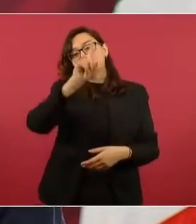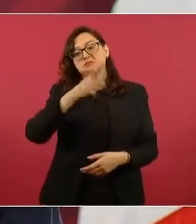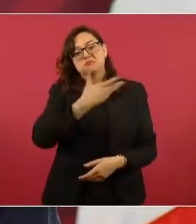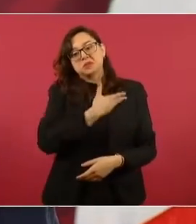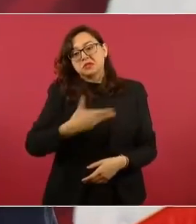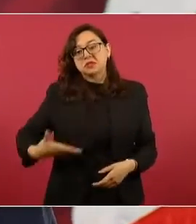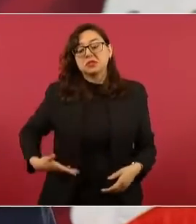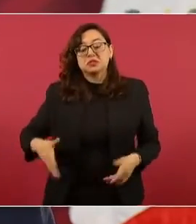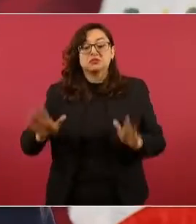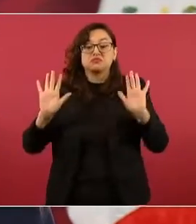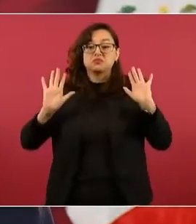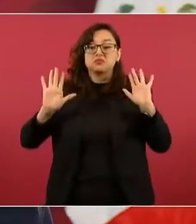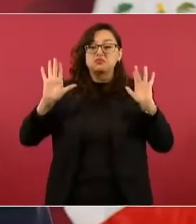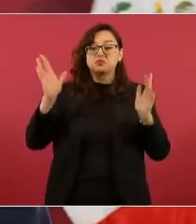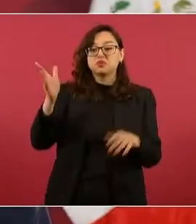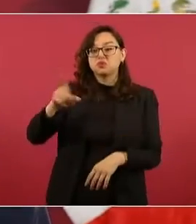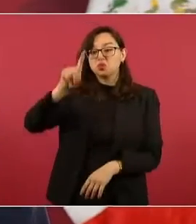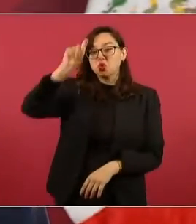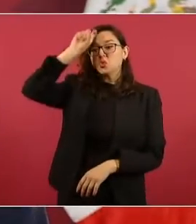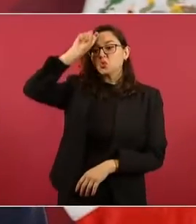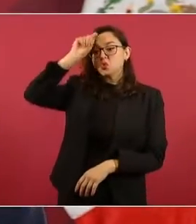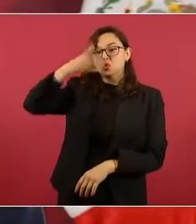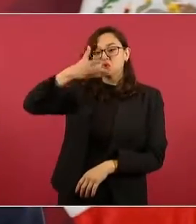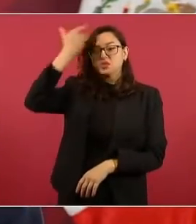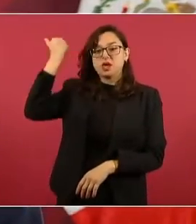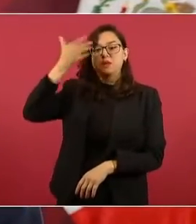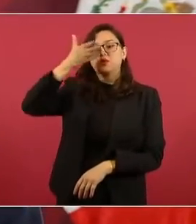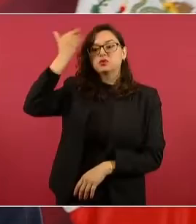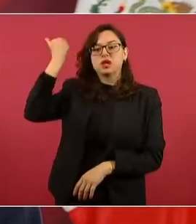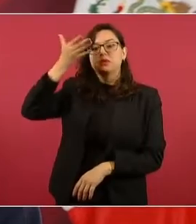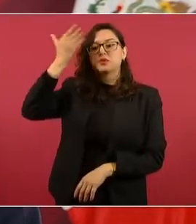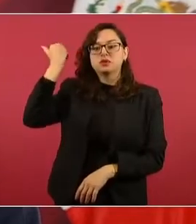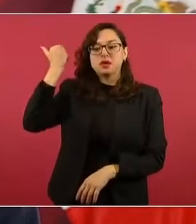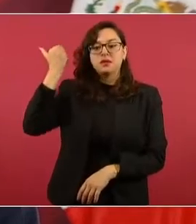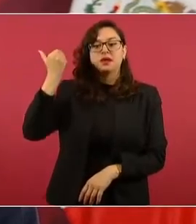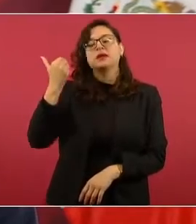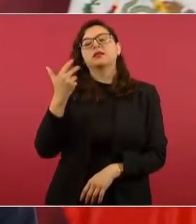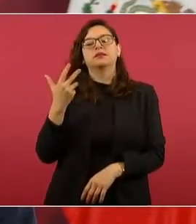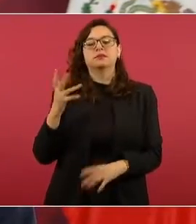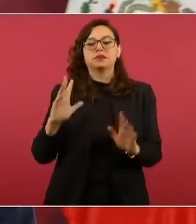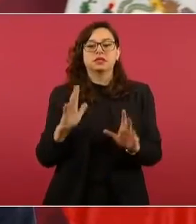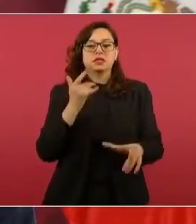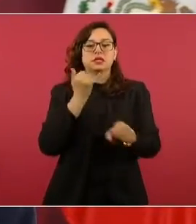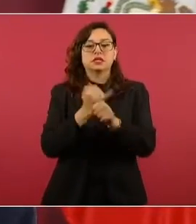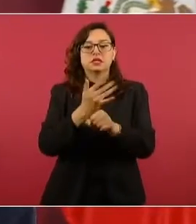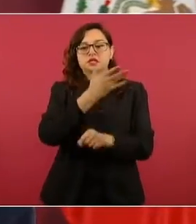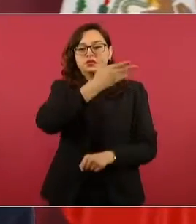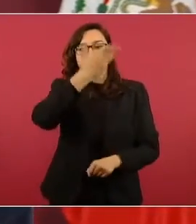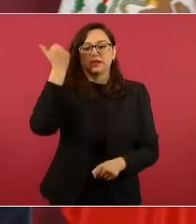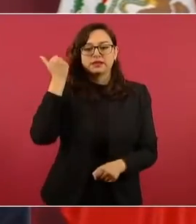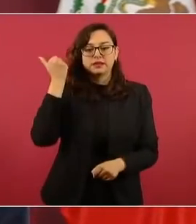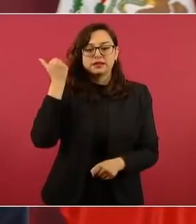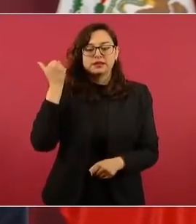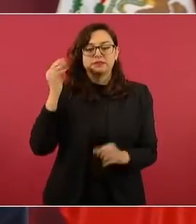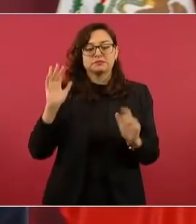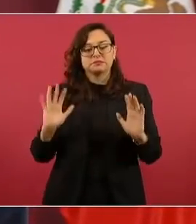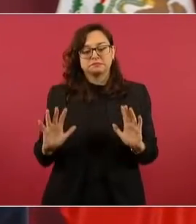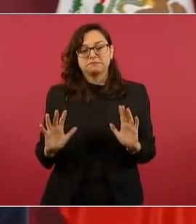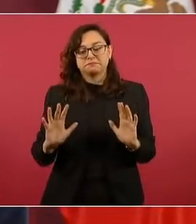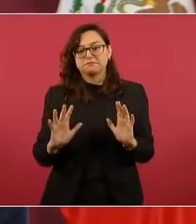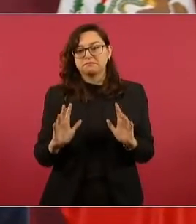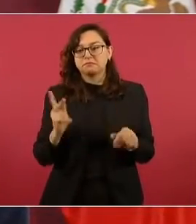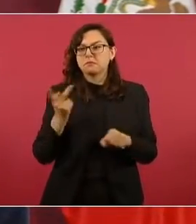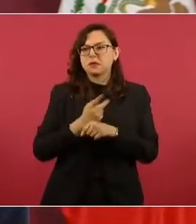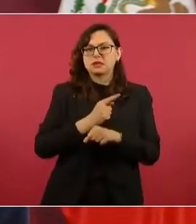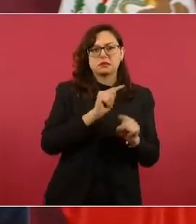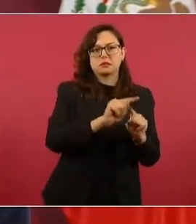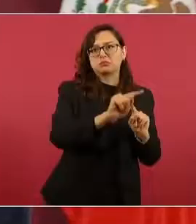que no sabía de lo que